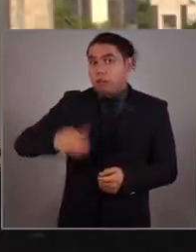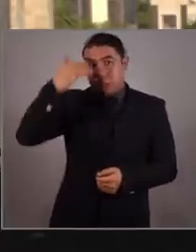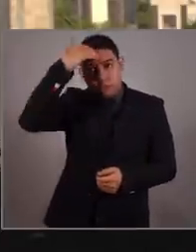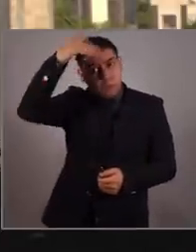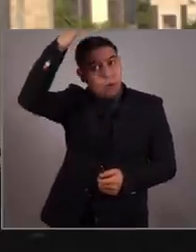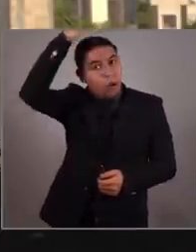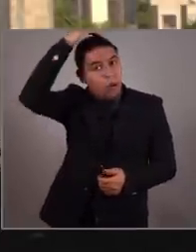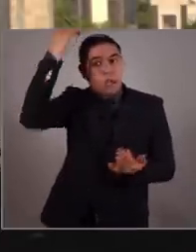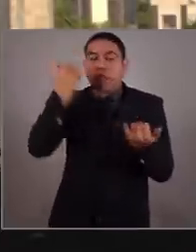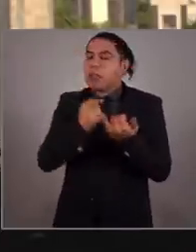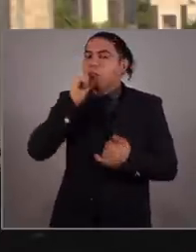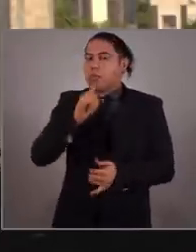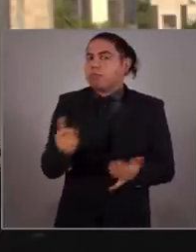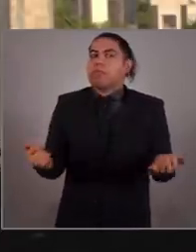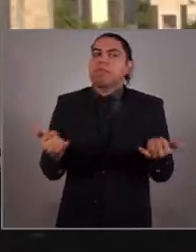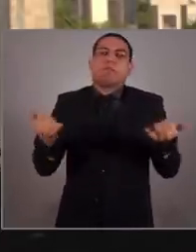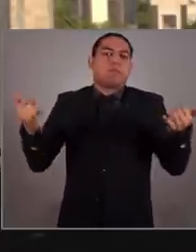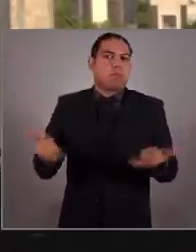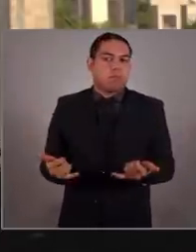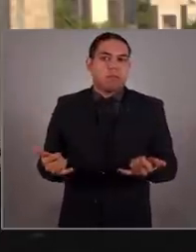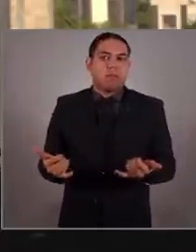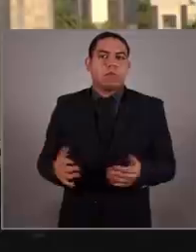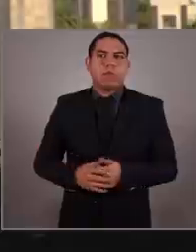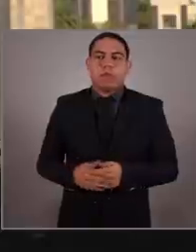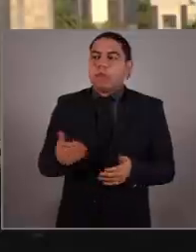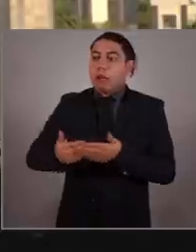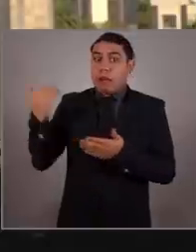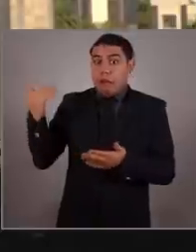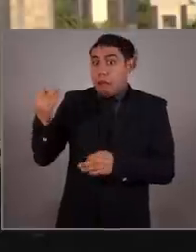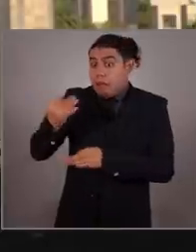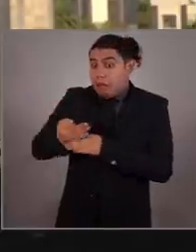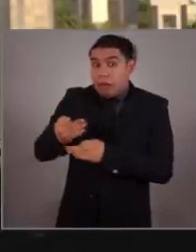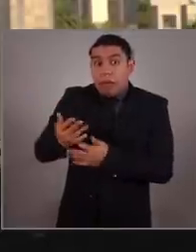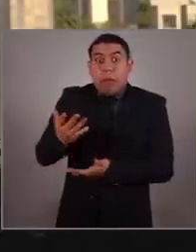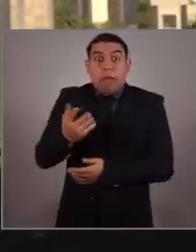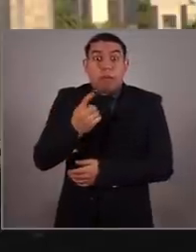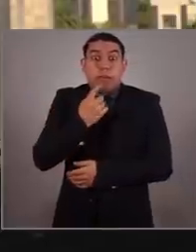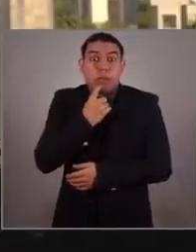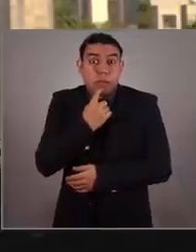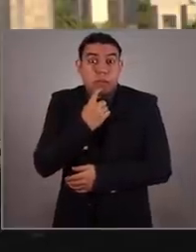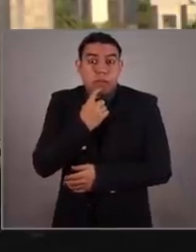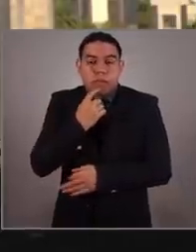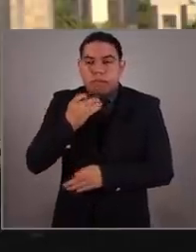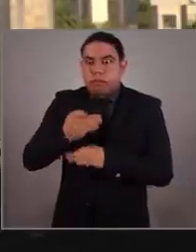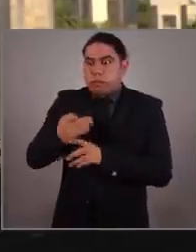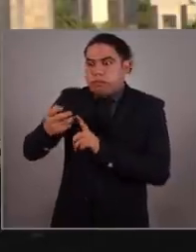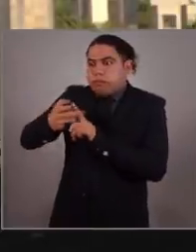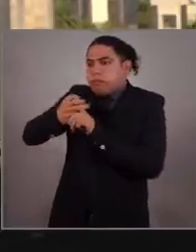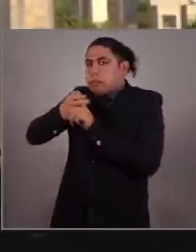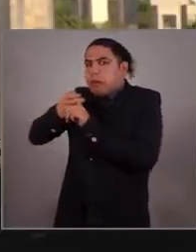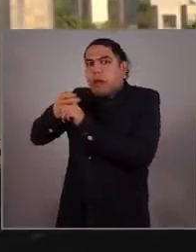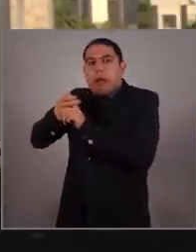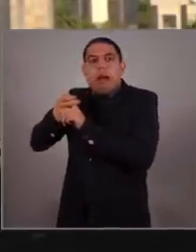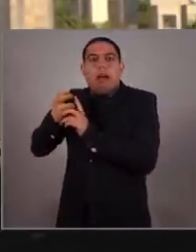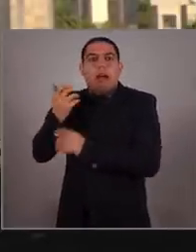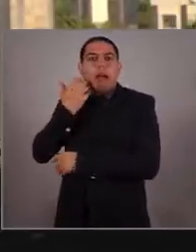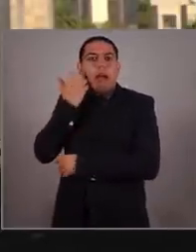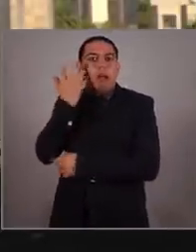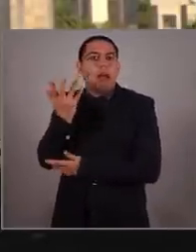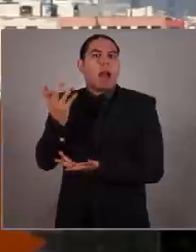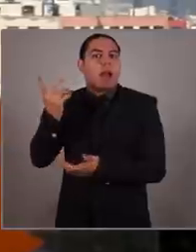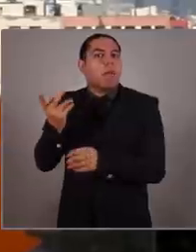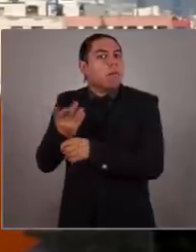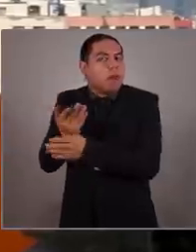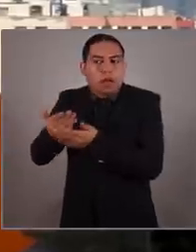Peña Nieto se aferró al pasado. El gobierno de Andrés Manuel está abrazado al pasado.